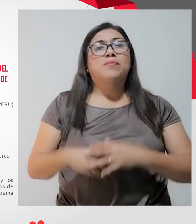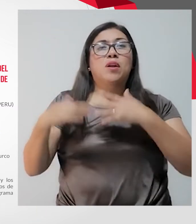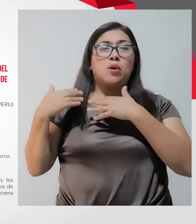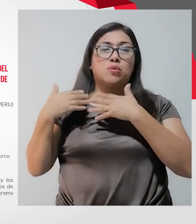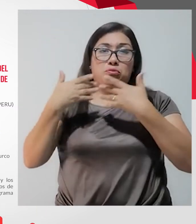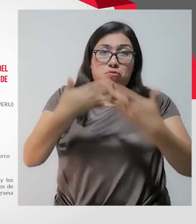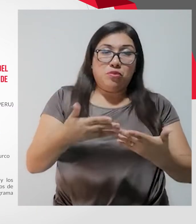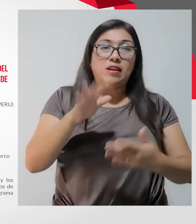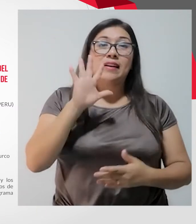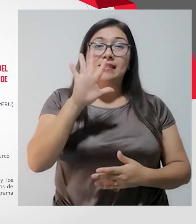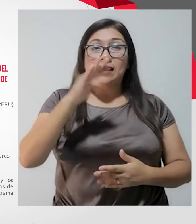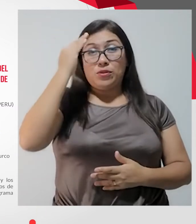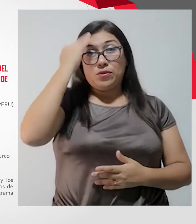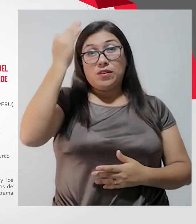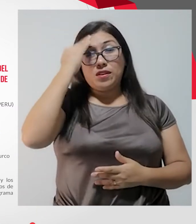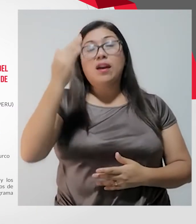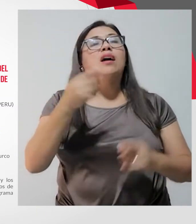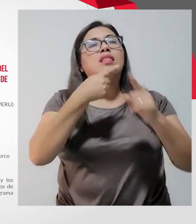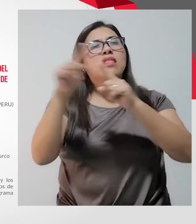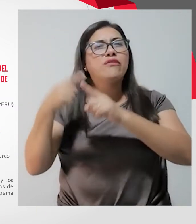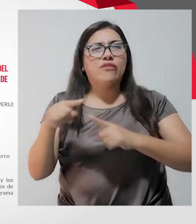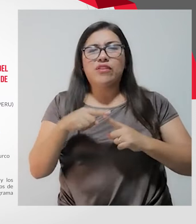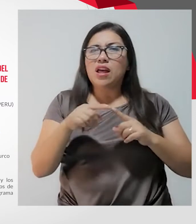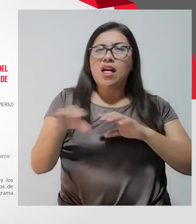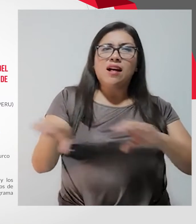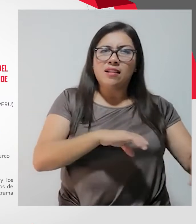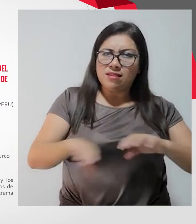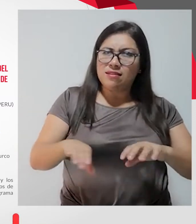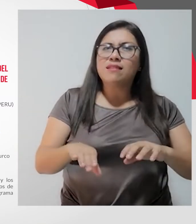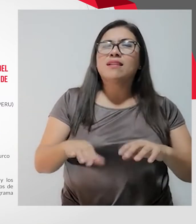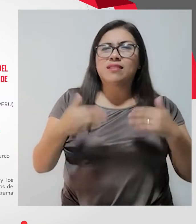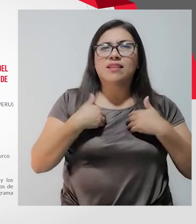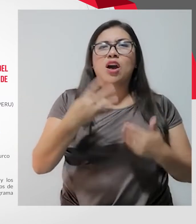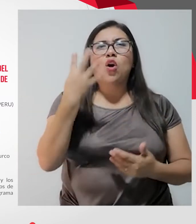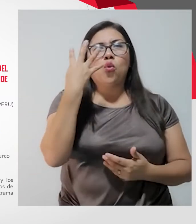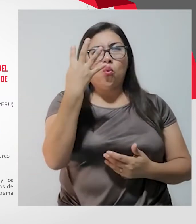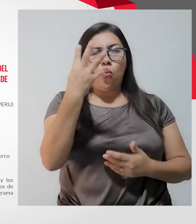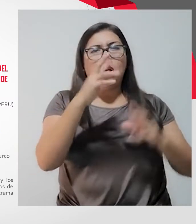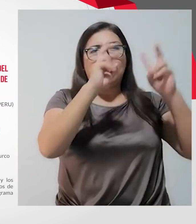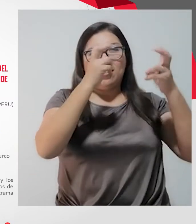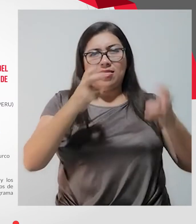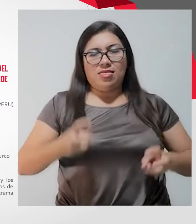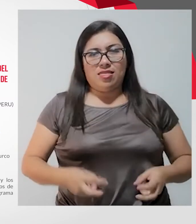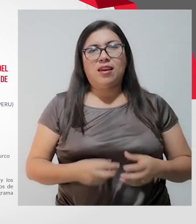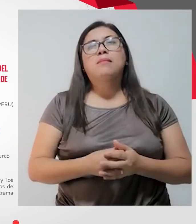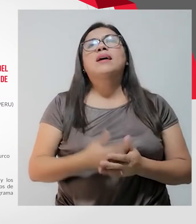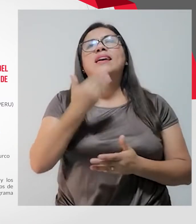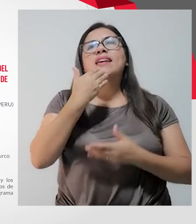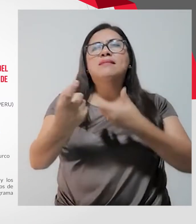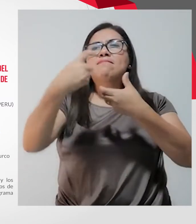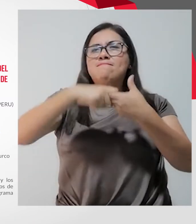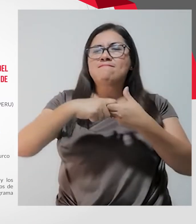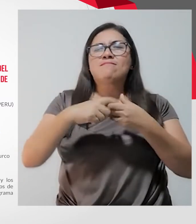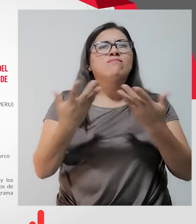largo de estos cinco días se realizaron diversas actividades y donde se tuvo cuatro mesas temáticas que contaron con la